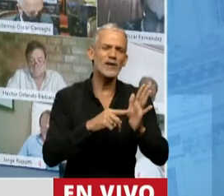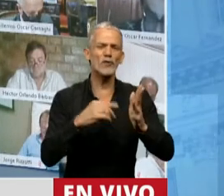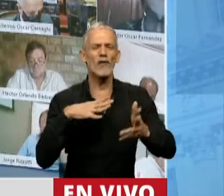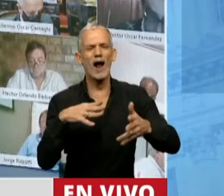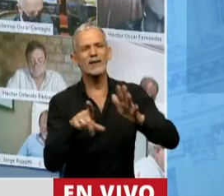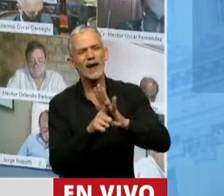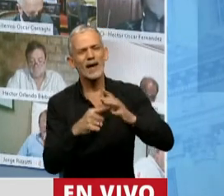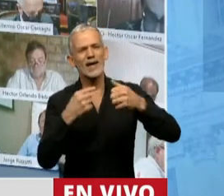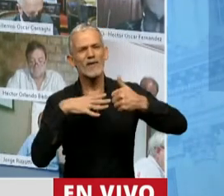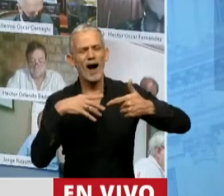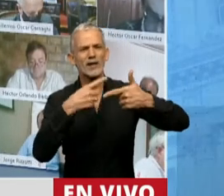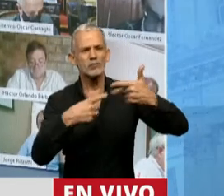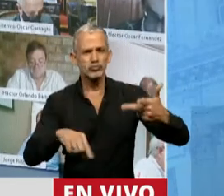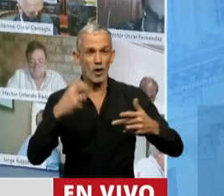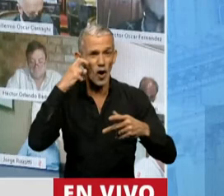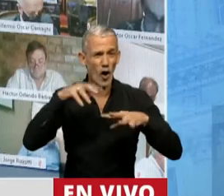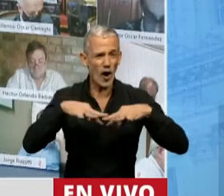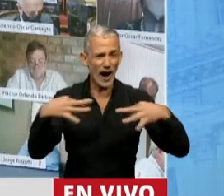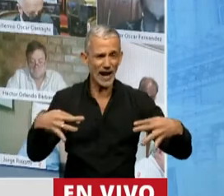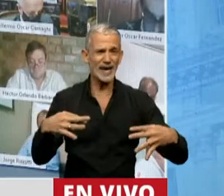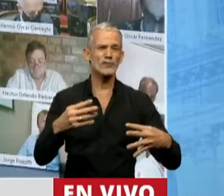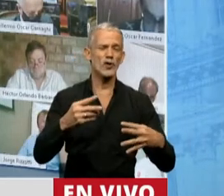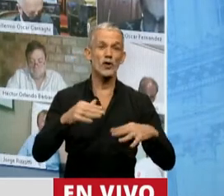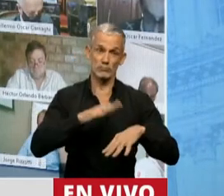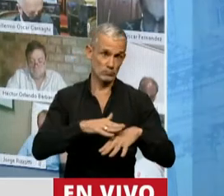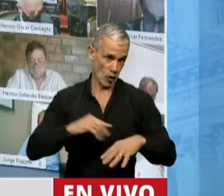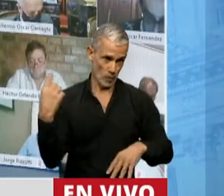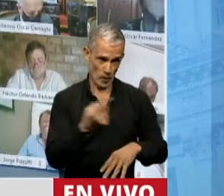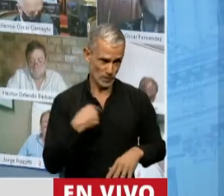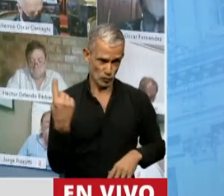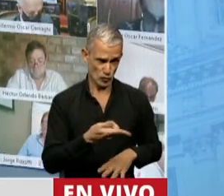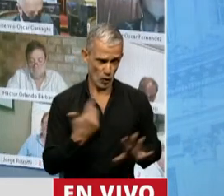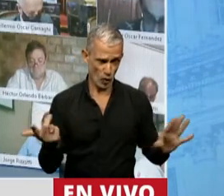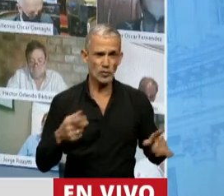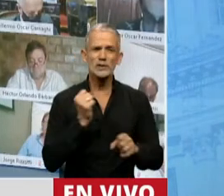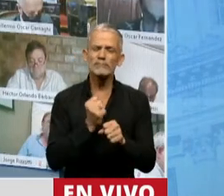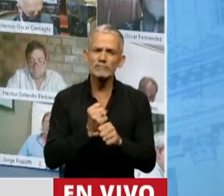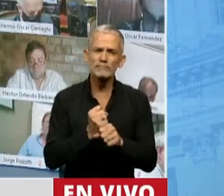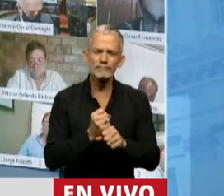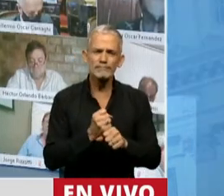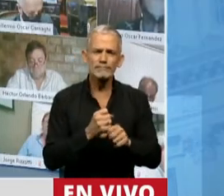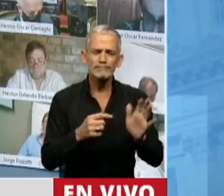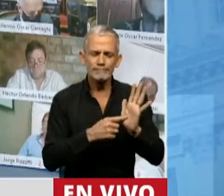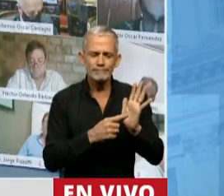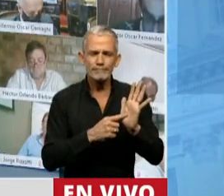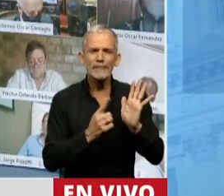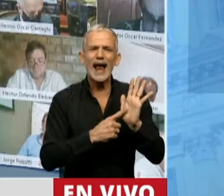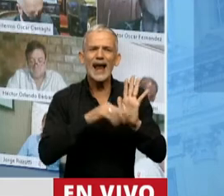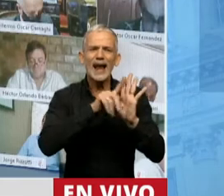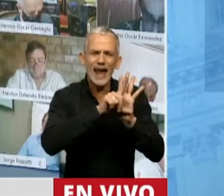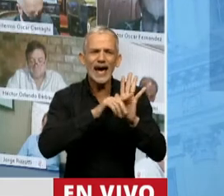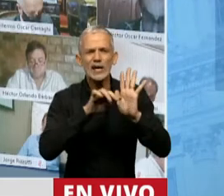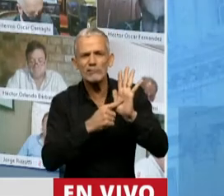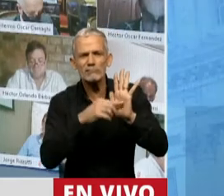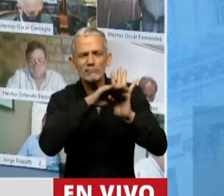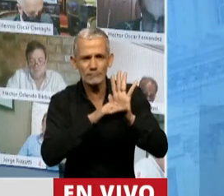Necesitamos también que este Congreso, y los comprometo a todos ustedes, trabajemos en ese marco normativo para que